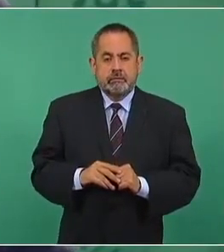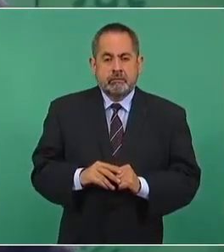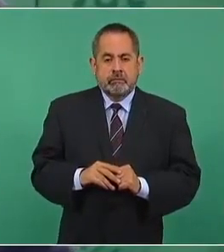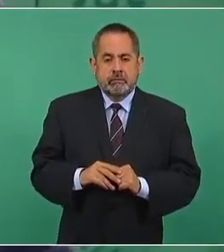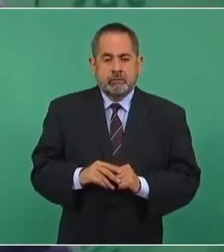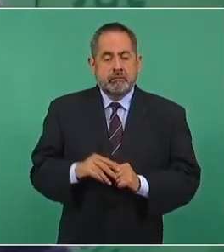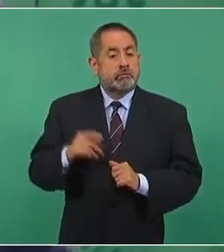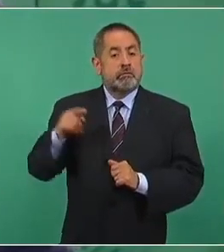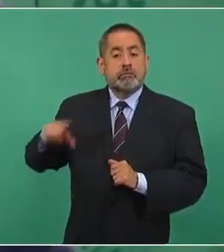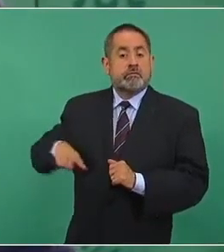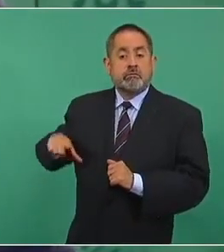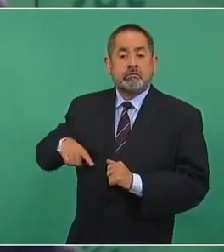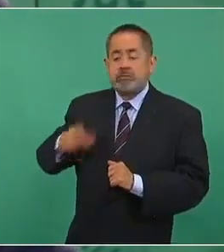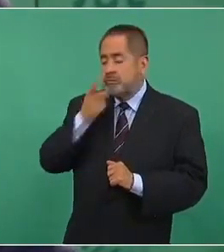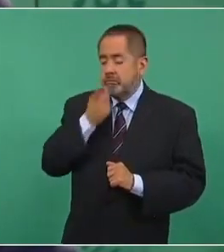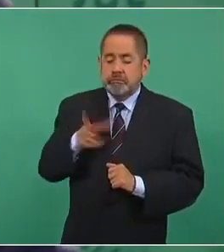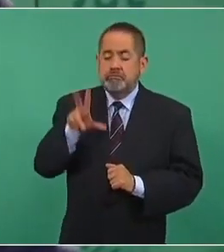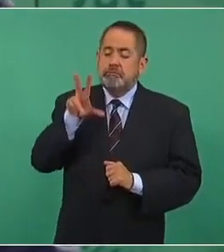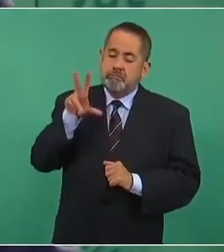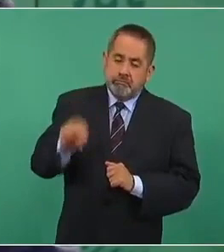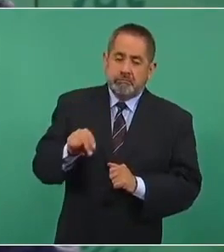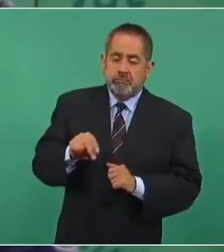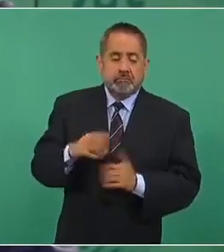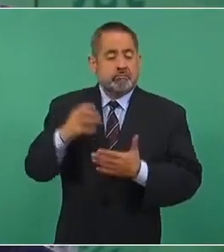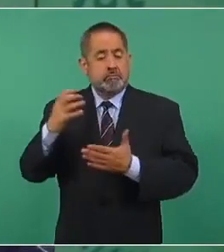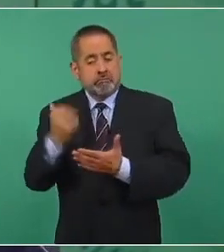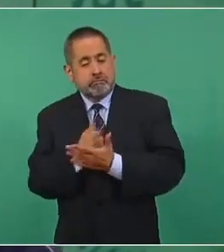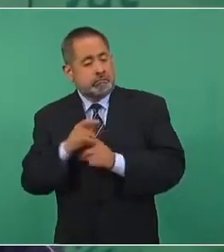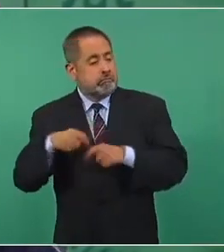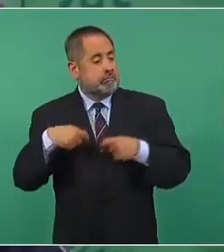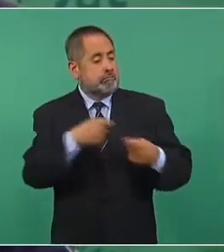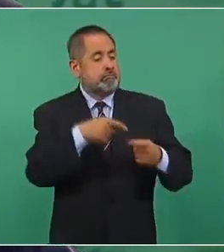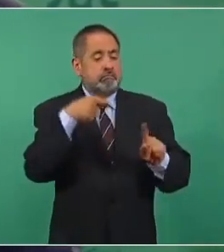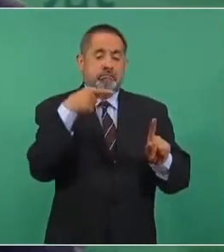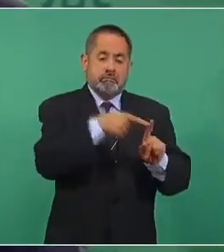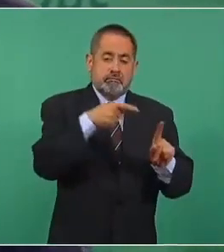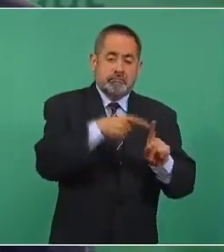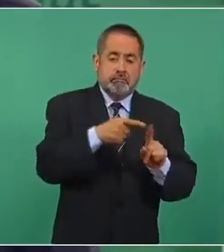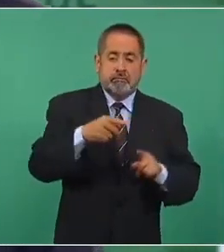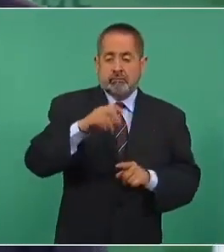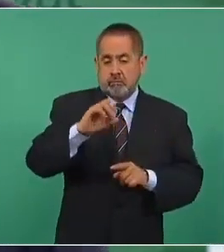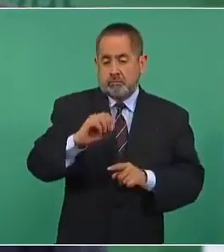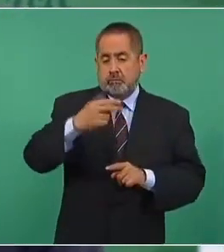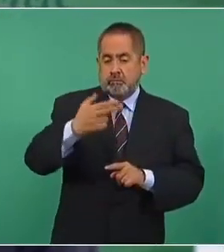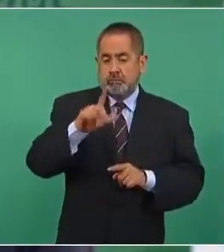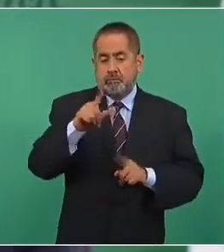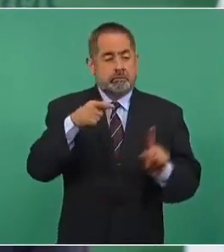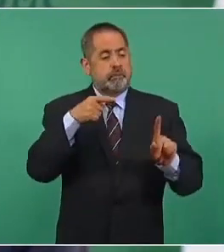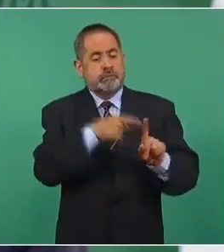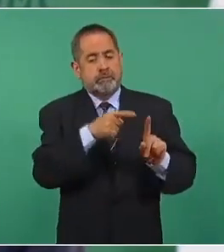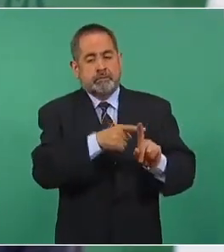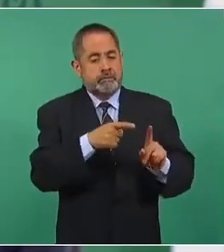Resuelven que ganaba en puntuación OHL